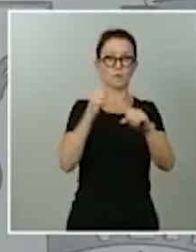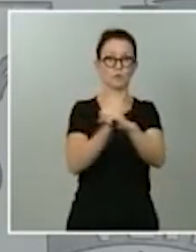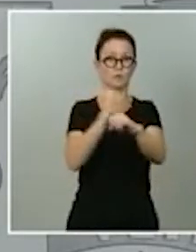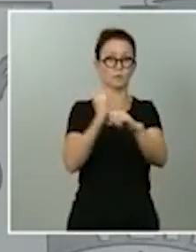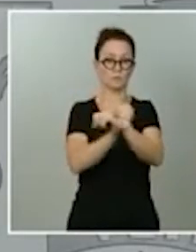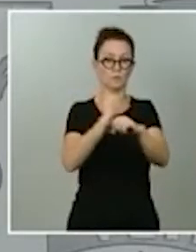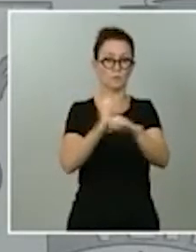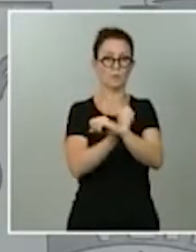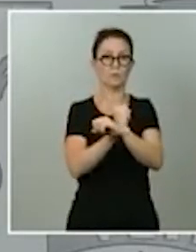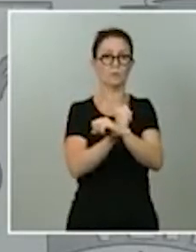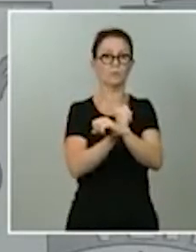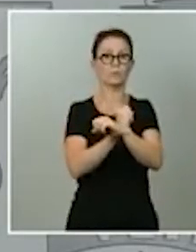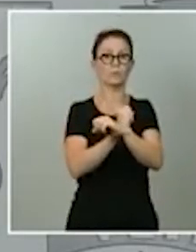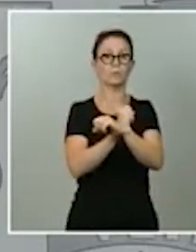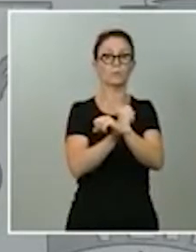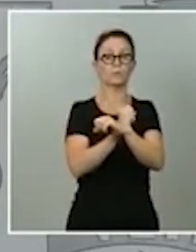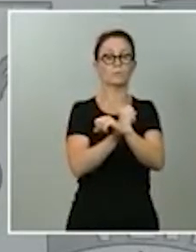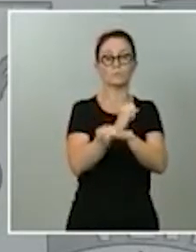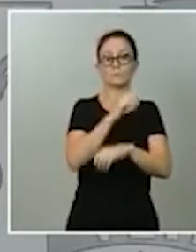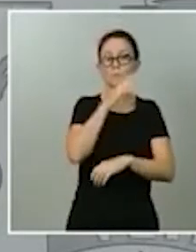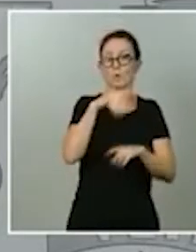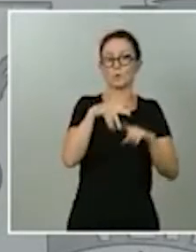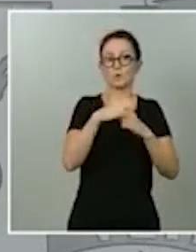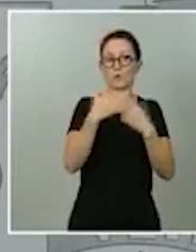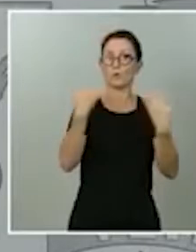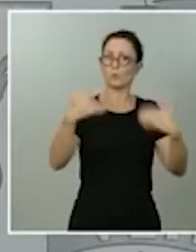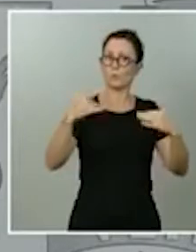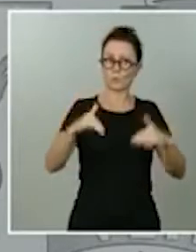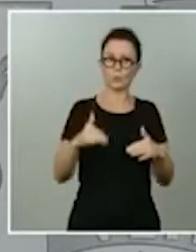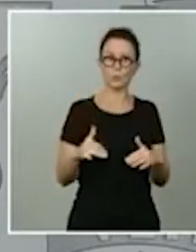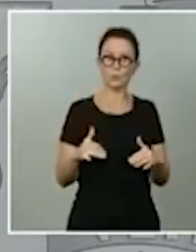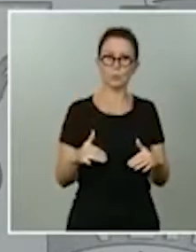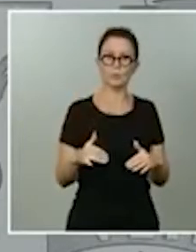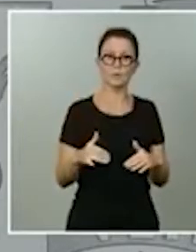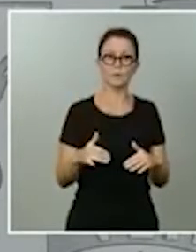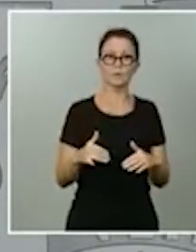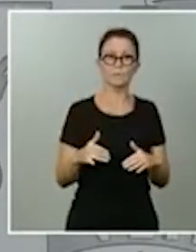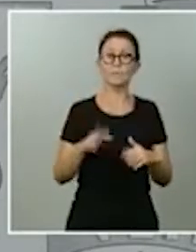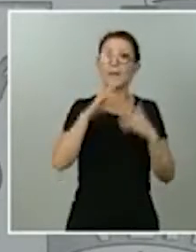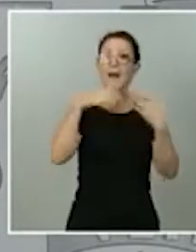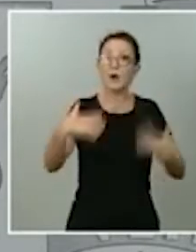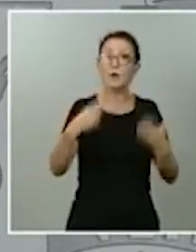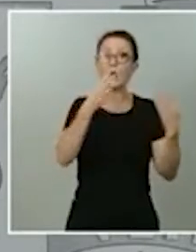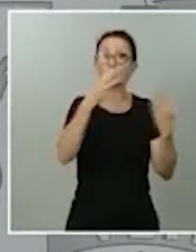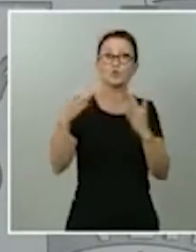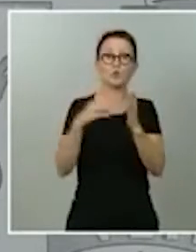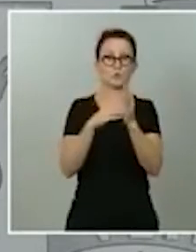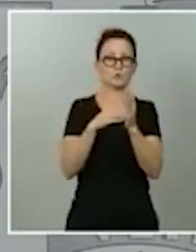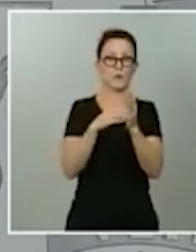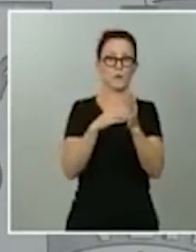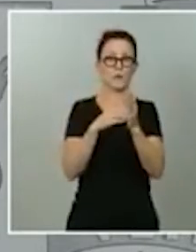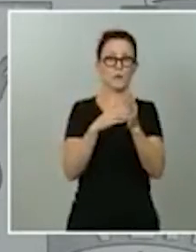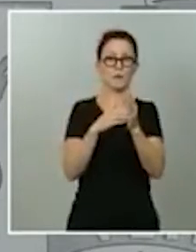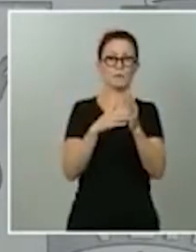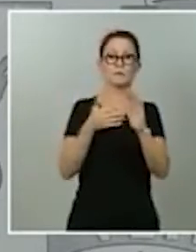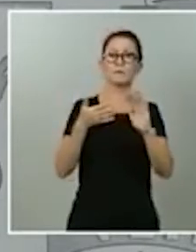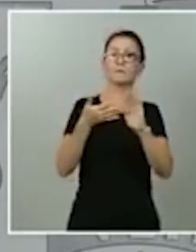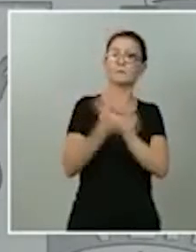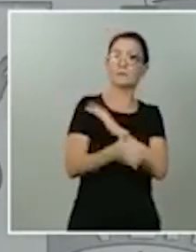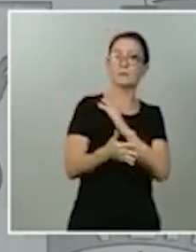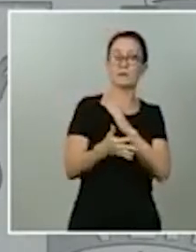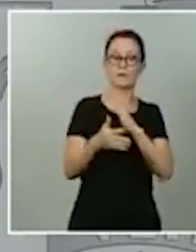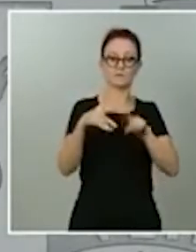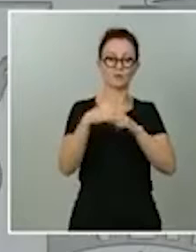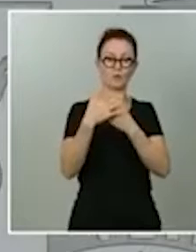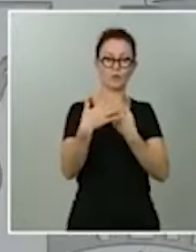por fuerza mayor. Ahora mismo tenemos 800.000. Es decir, la dinámica del mercado laboral es la